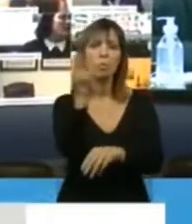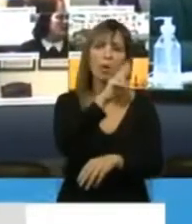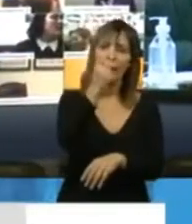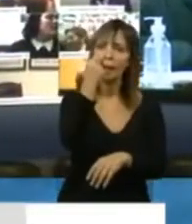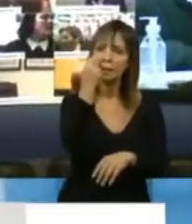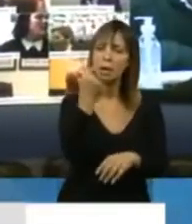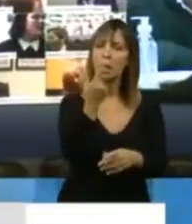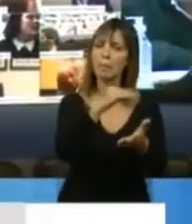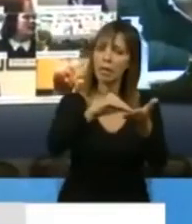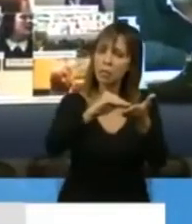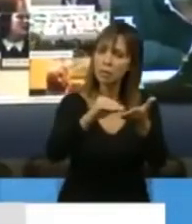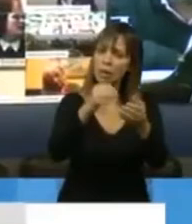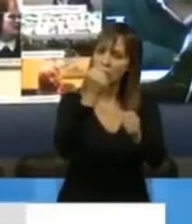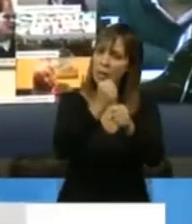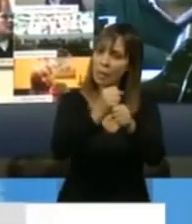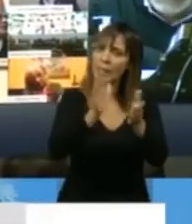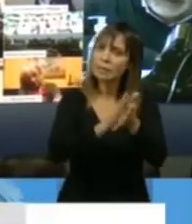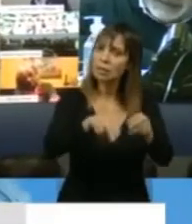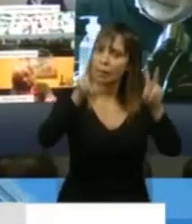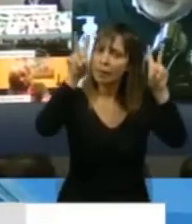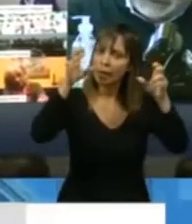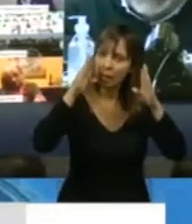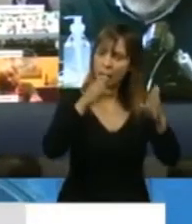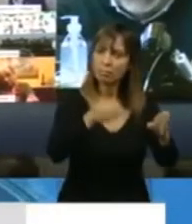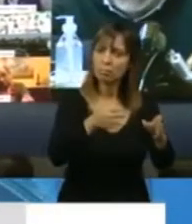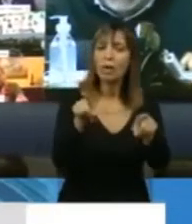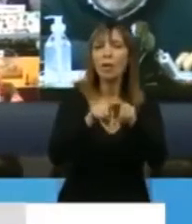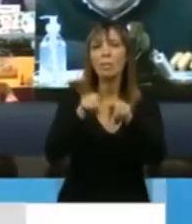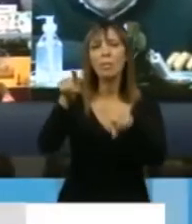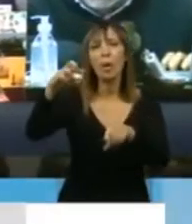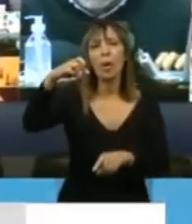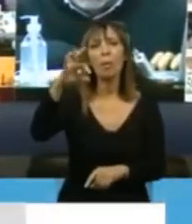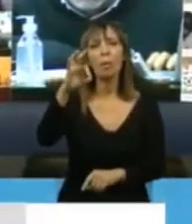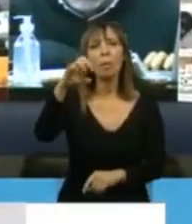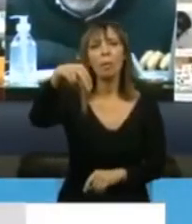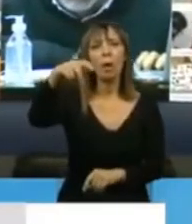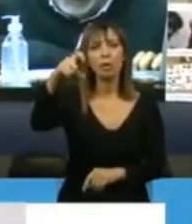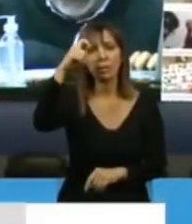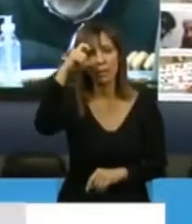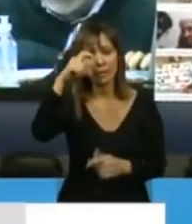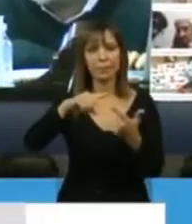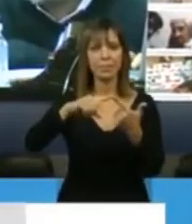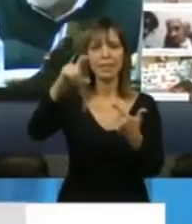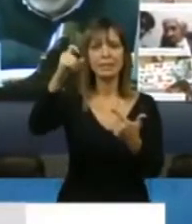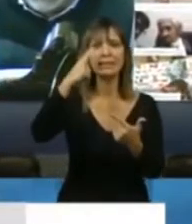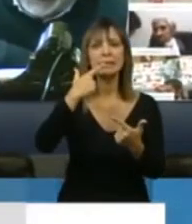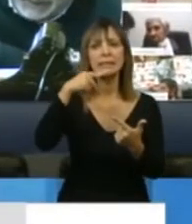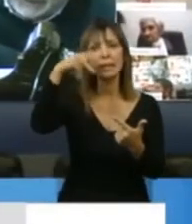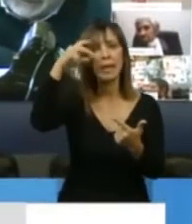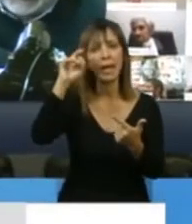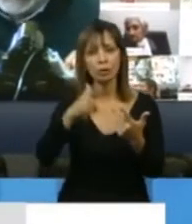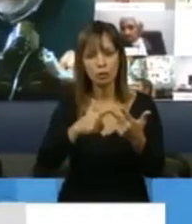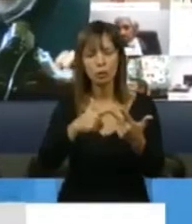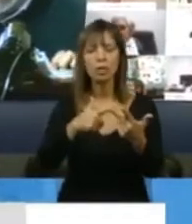y están trabajando en este tema, como el compañero Carlos Ponce, el compañero Cisnero, el compañero Omar